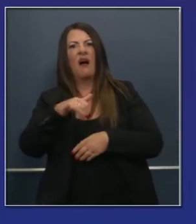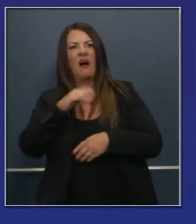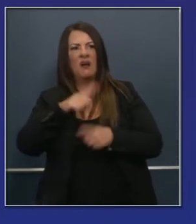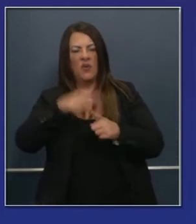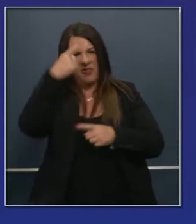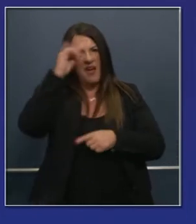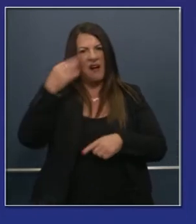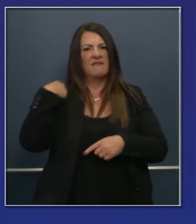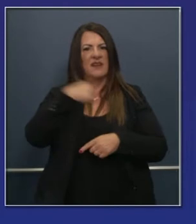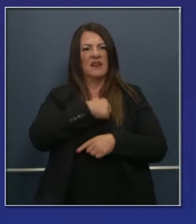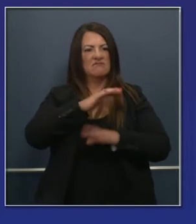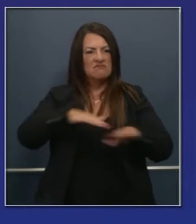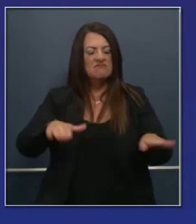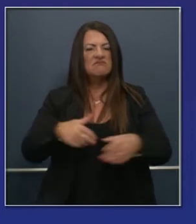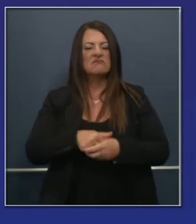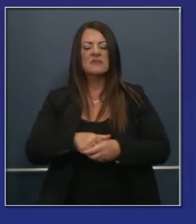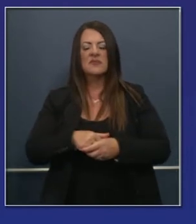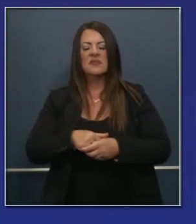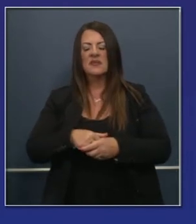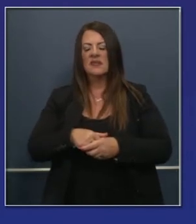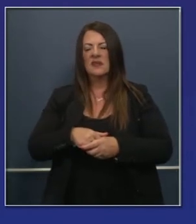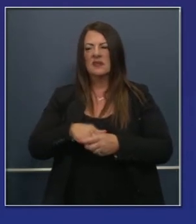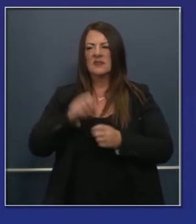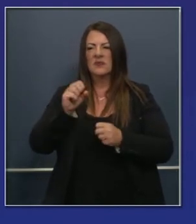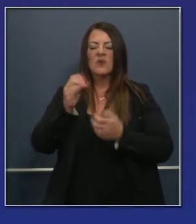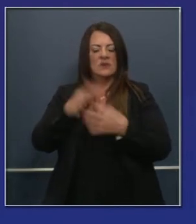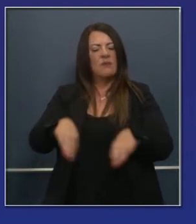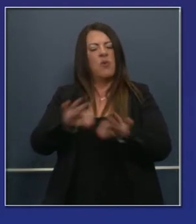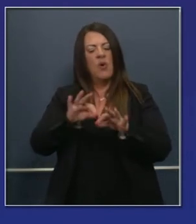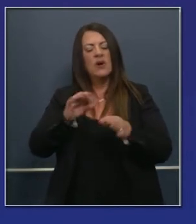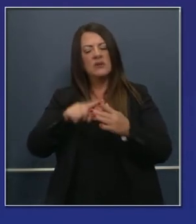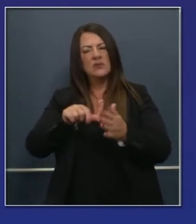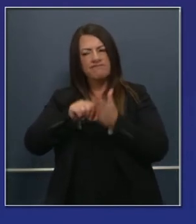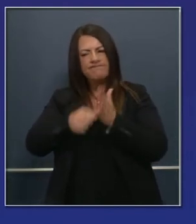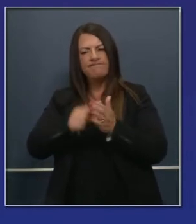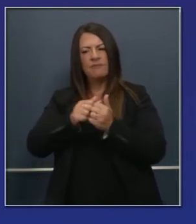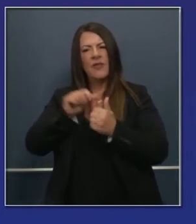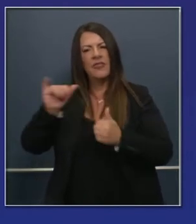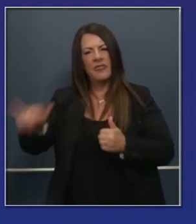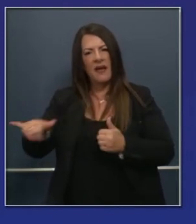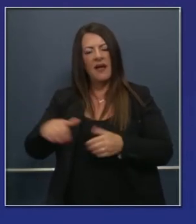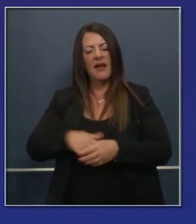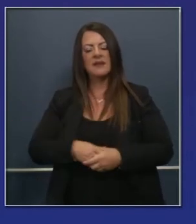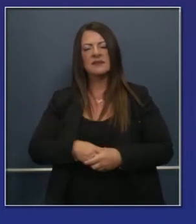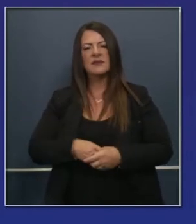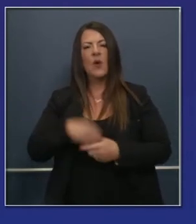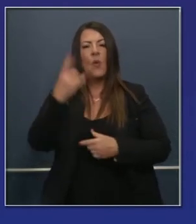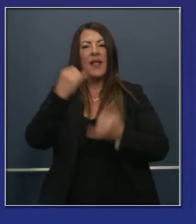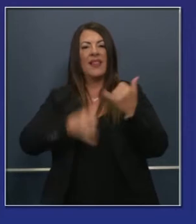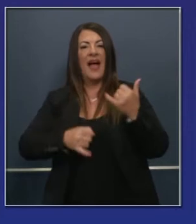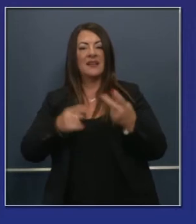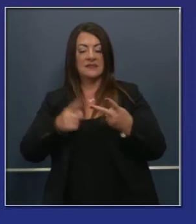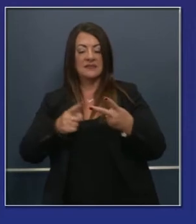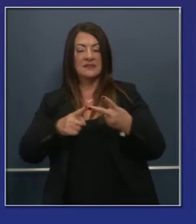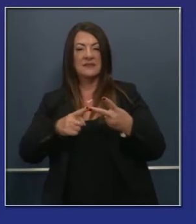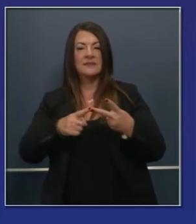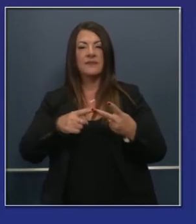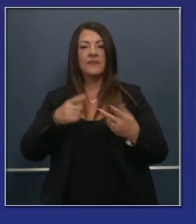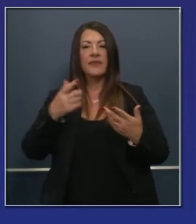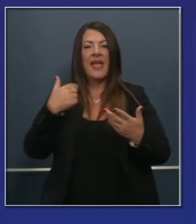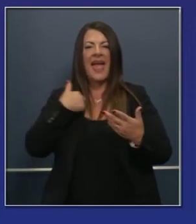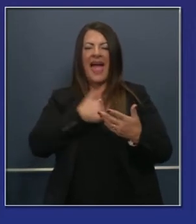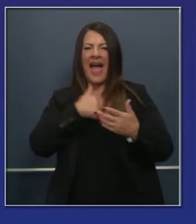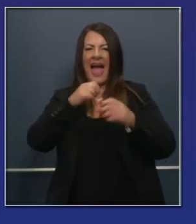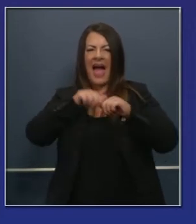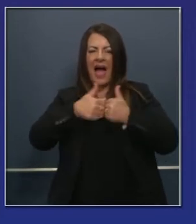es importante indicar pues que hemos hecho un seguimiento y es la última palabra que voy a decir en cuanto a esta transparencia.